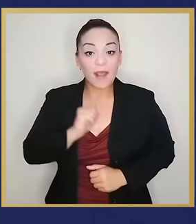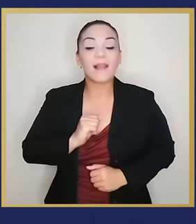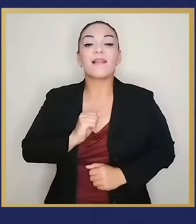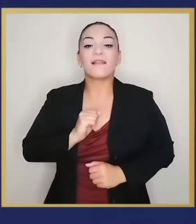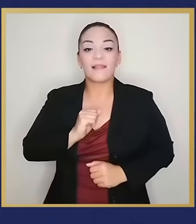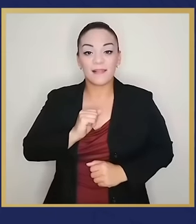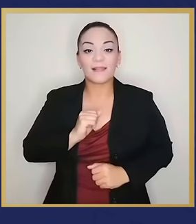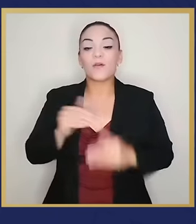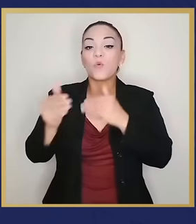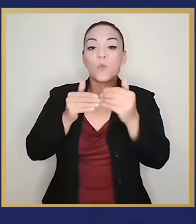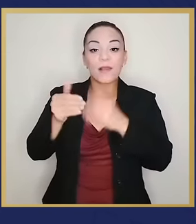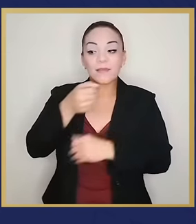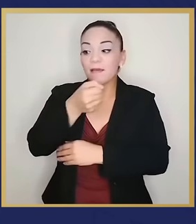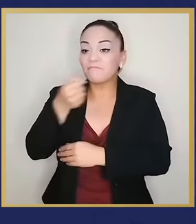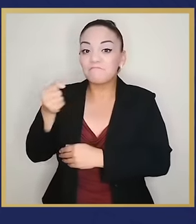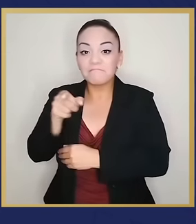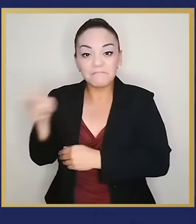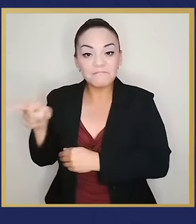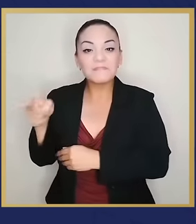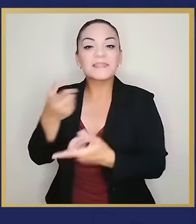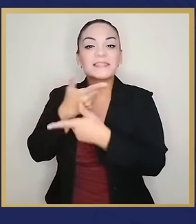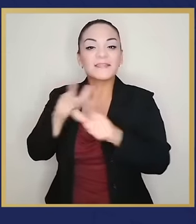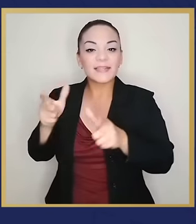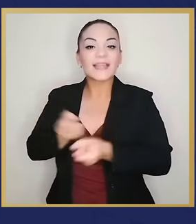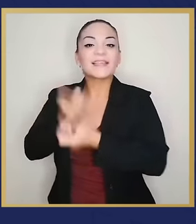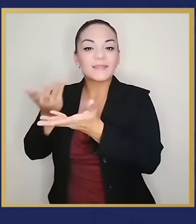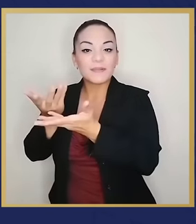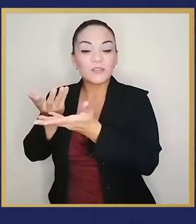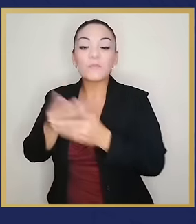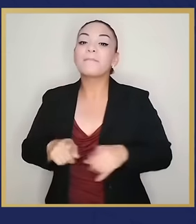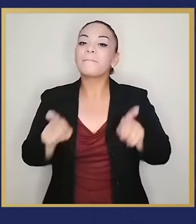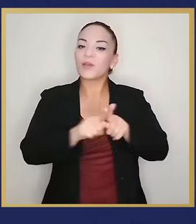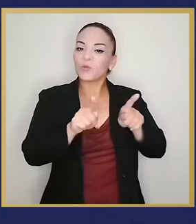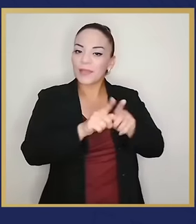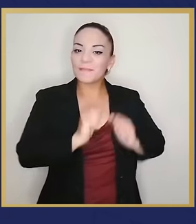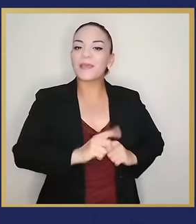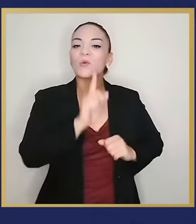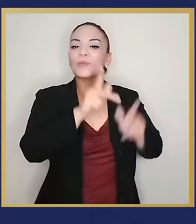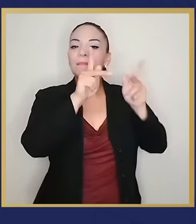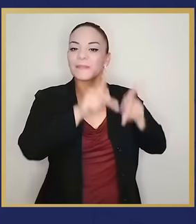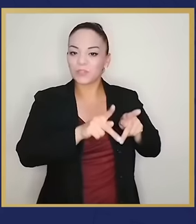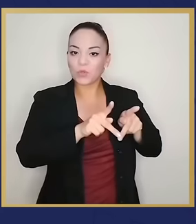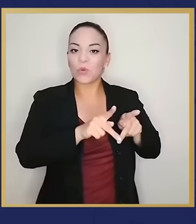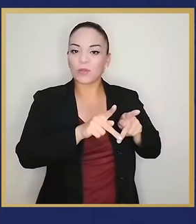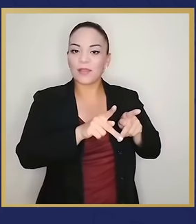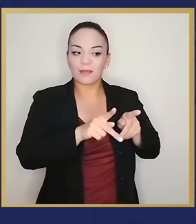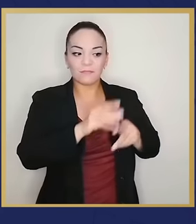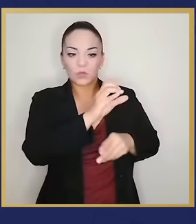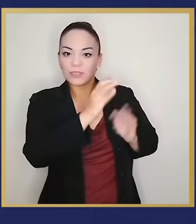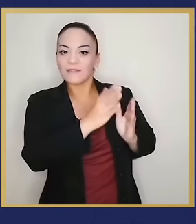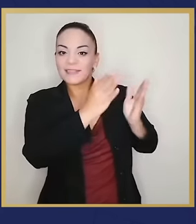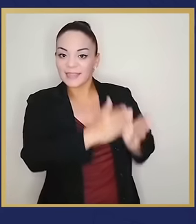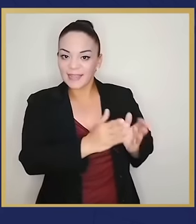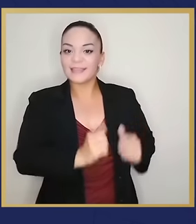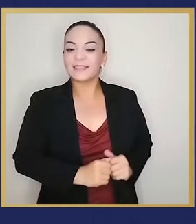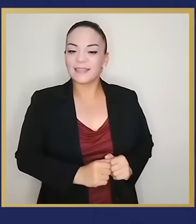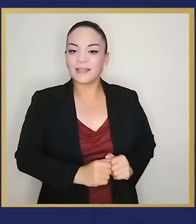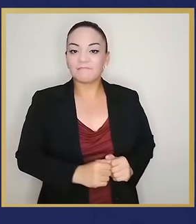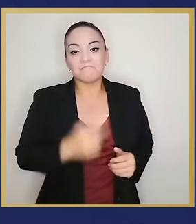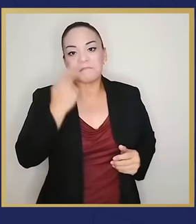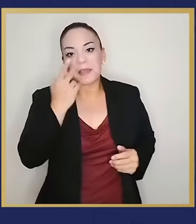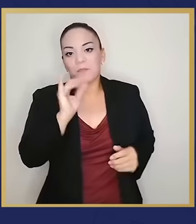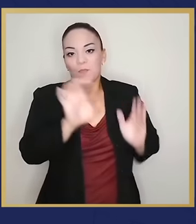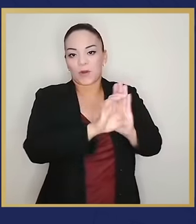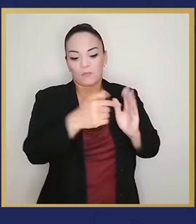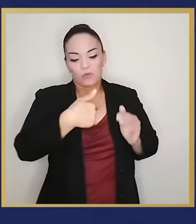tiene cualquier medio, libertad de expresión, que un ciudadano que ocurre y sucede